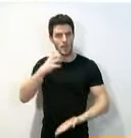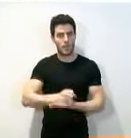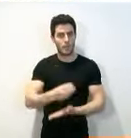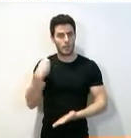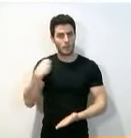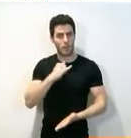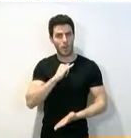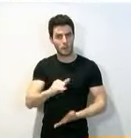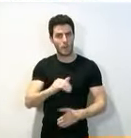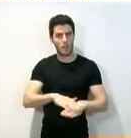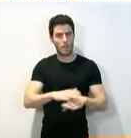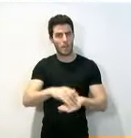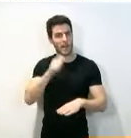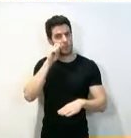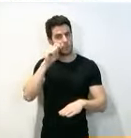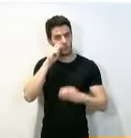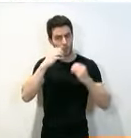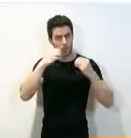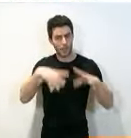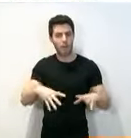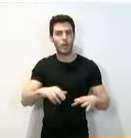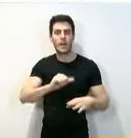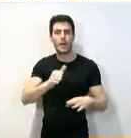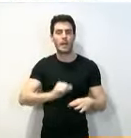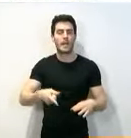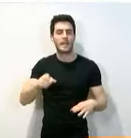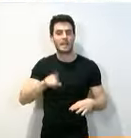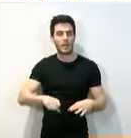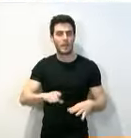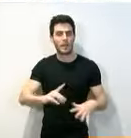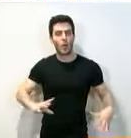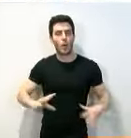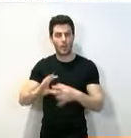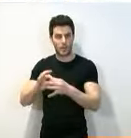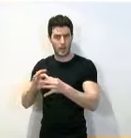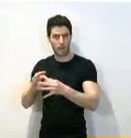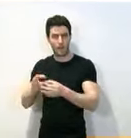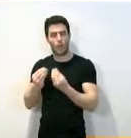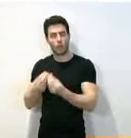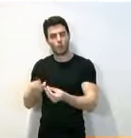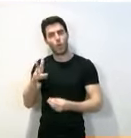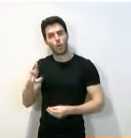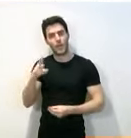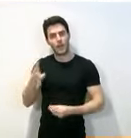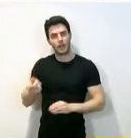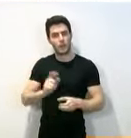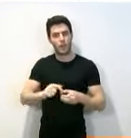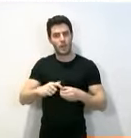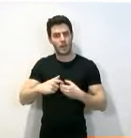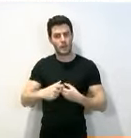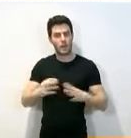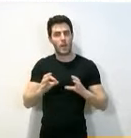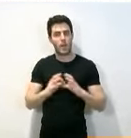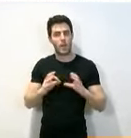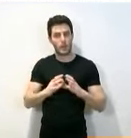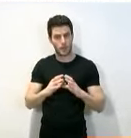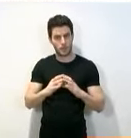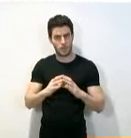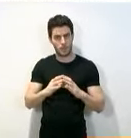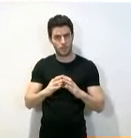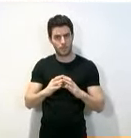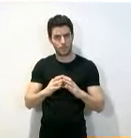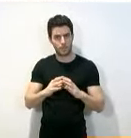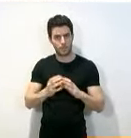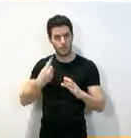para albergar el Museo de la Historia de Enájera, sino también conciliarlo con ese derecho a la participación ciudadana, a que